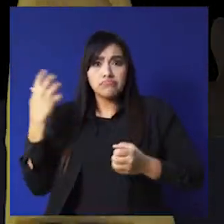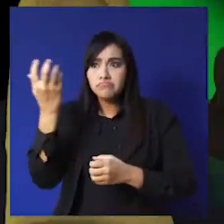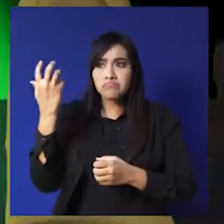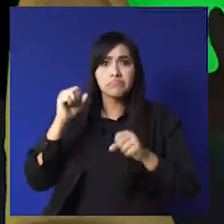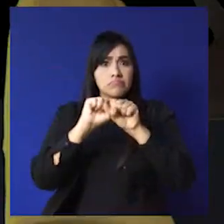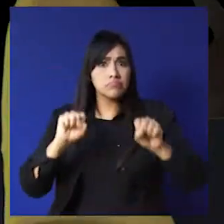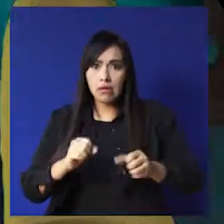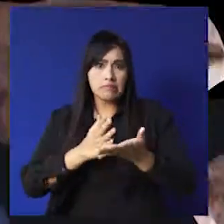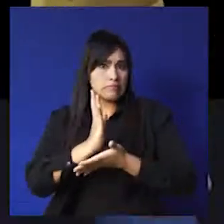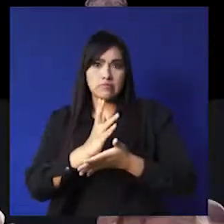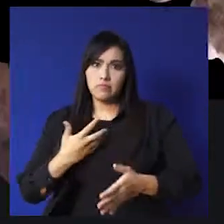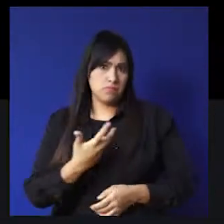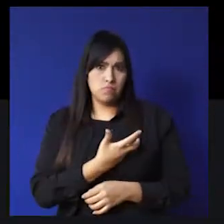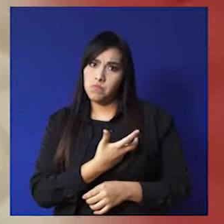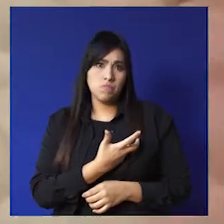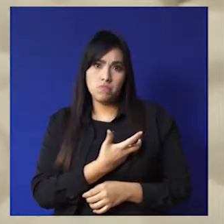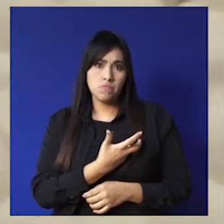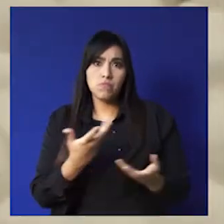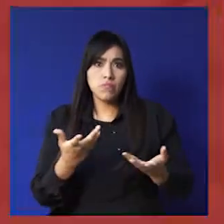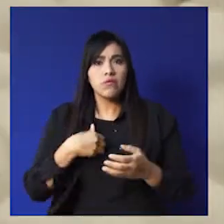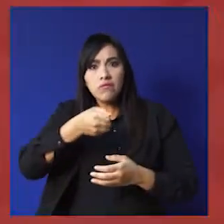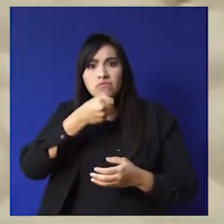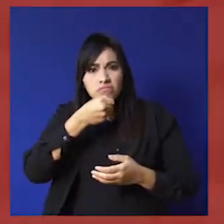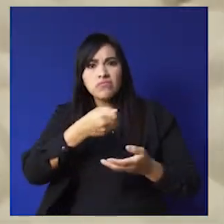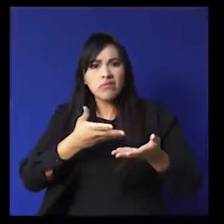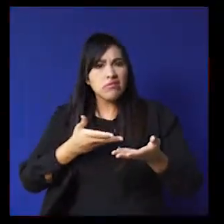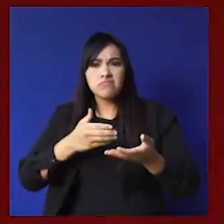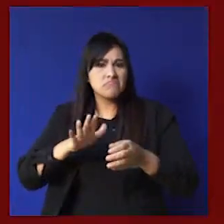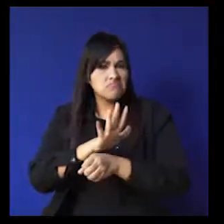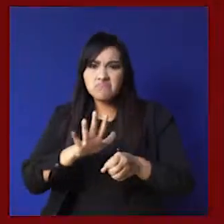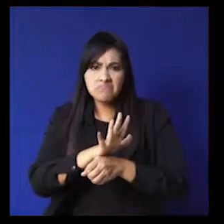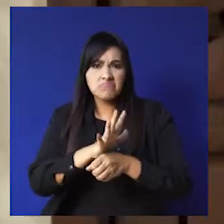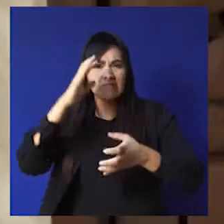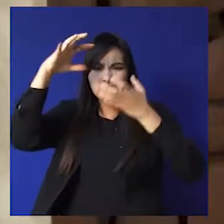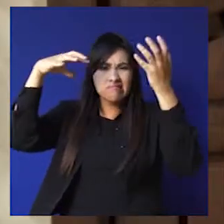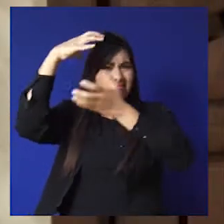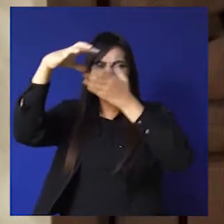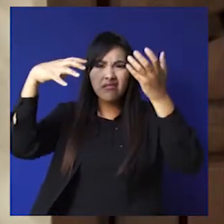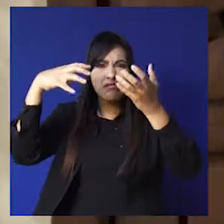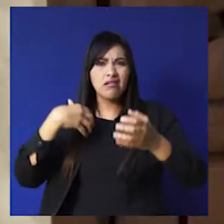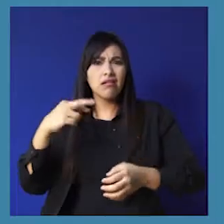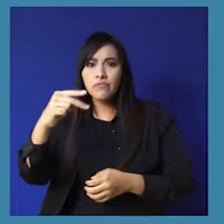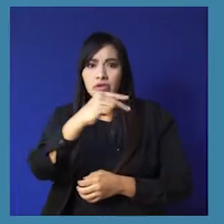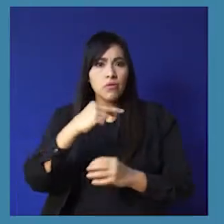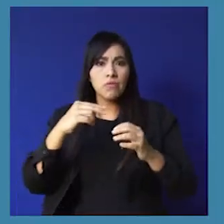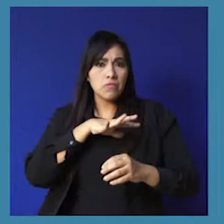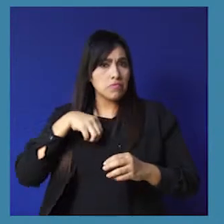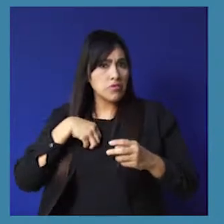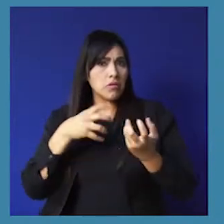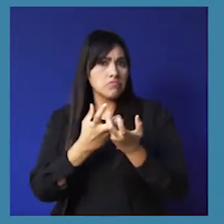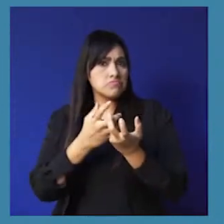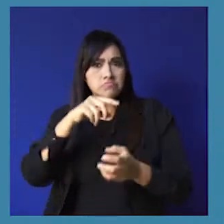sistemas de alerta no son accesibles para nosotras. Recibimos información insuficiente o confusa. Y nuestros amigos,